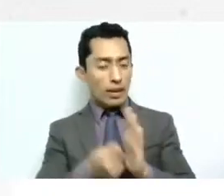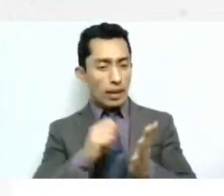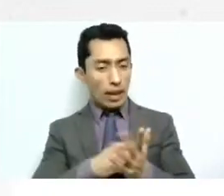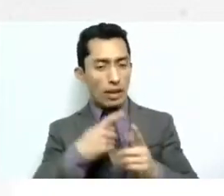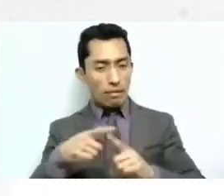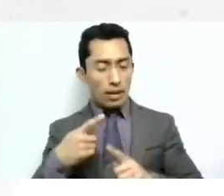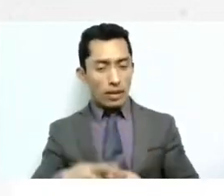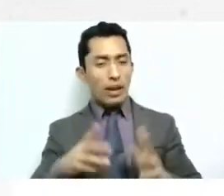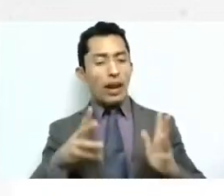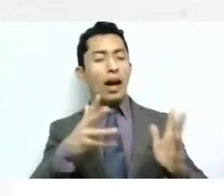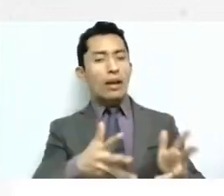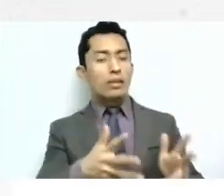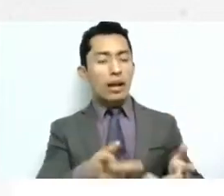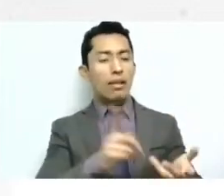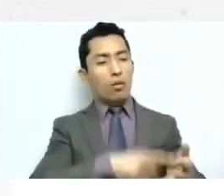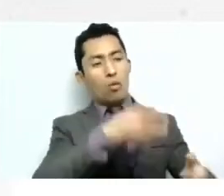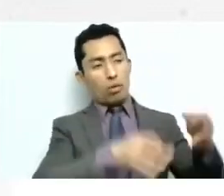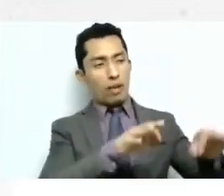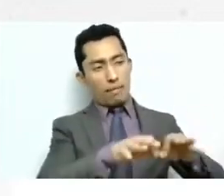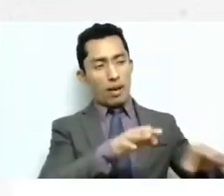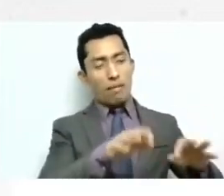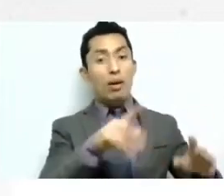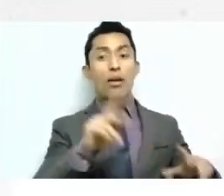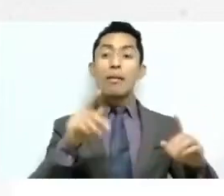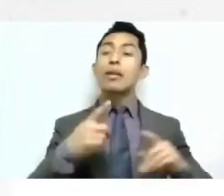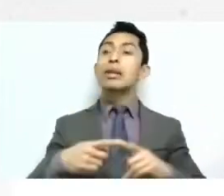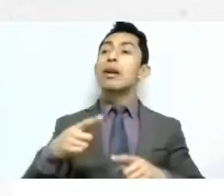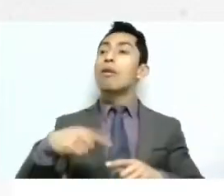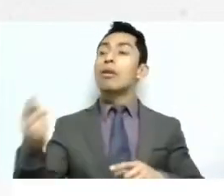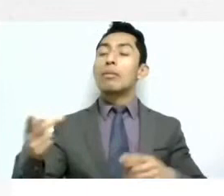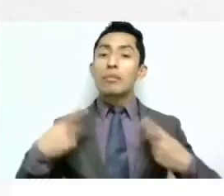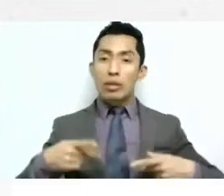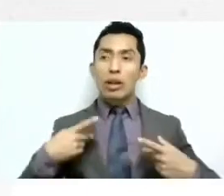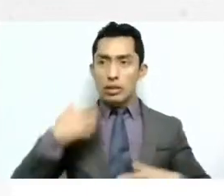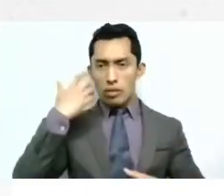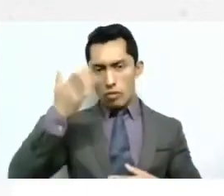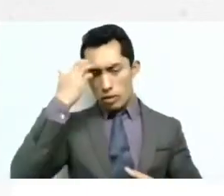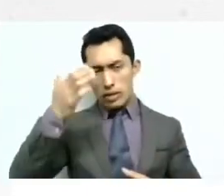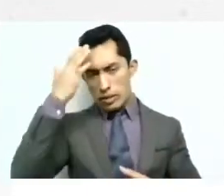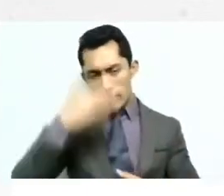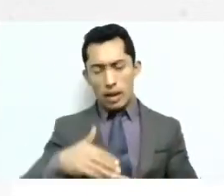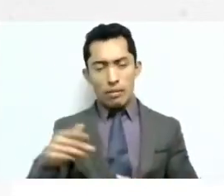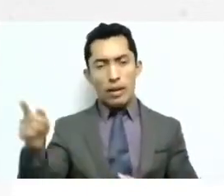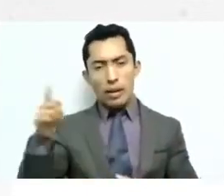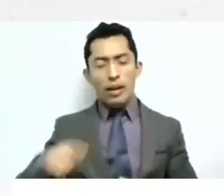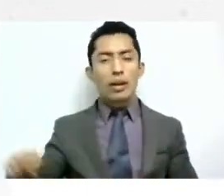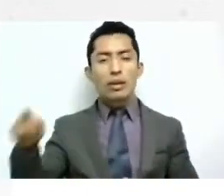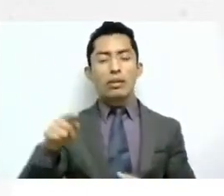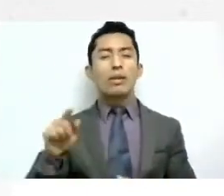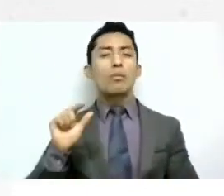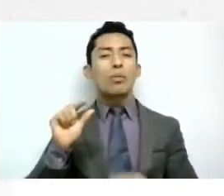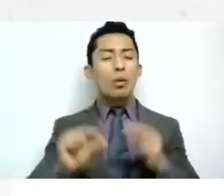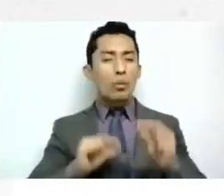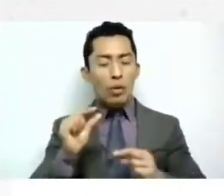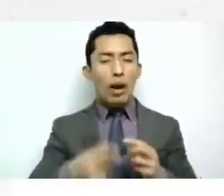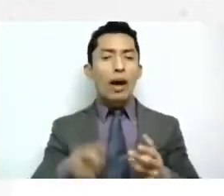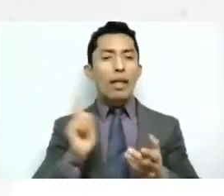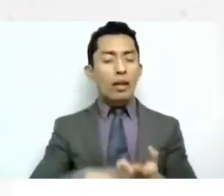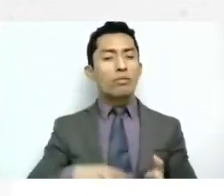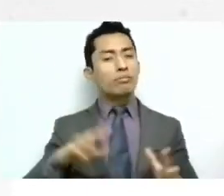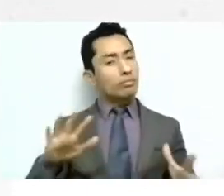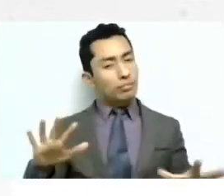juzgado pero para quien va dirigido incluso ya van haciendo una propia redacción